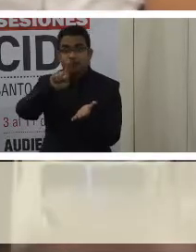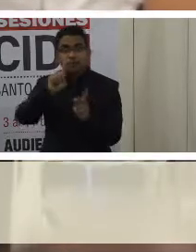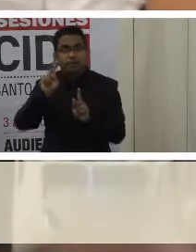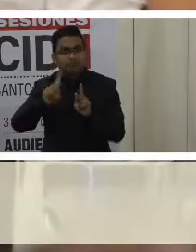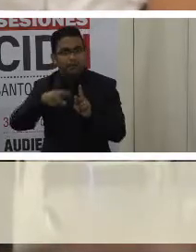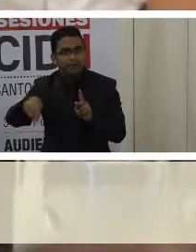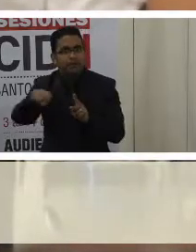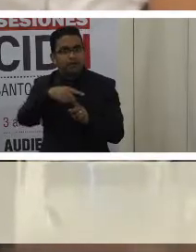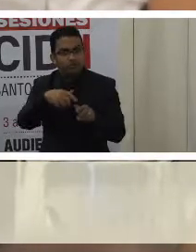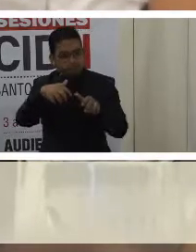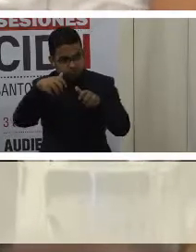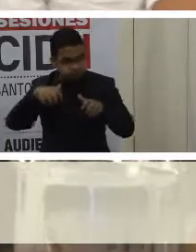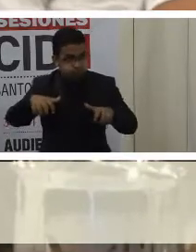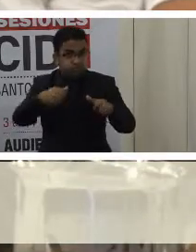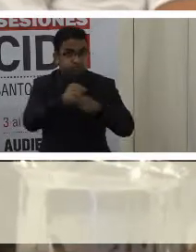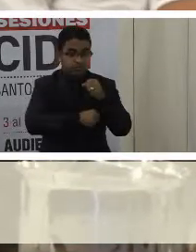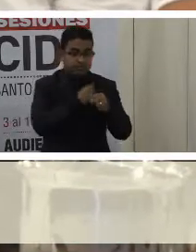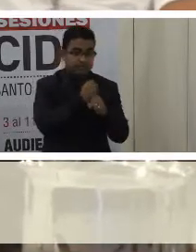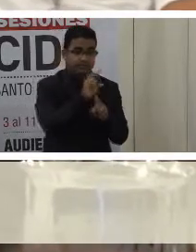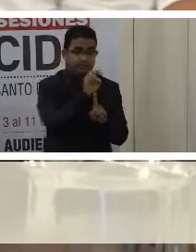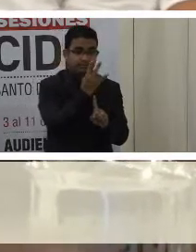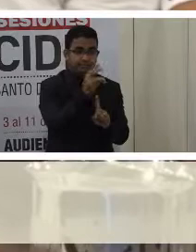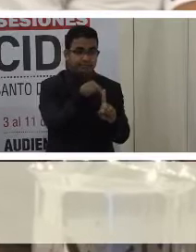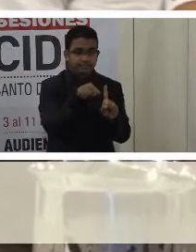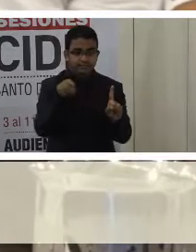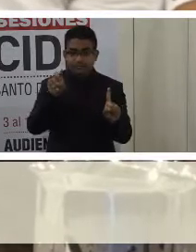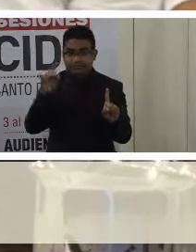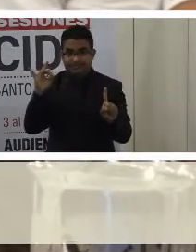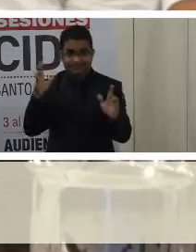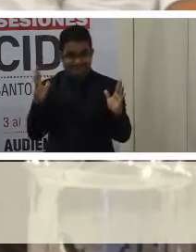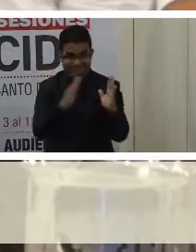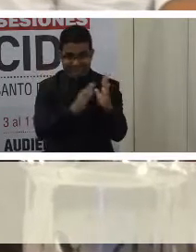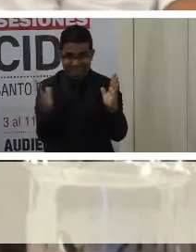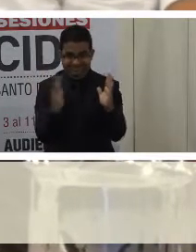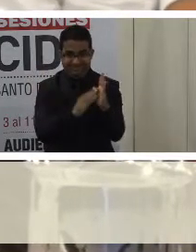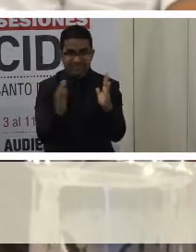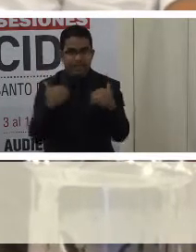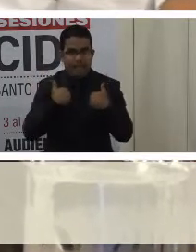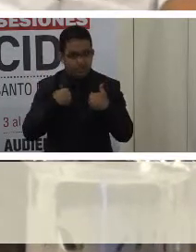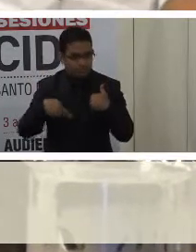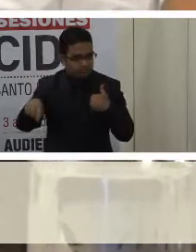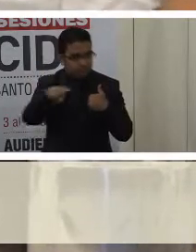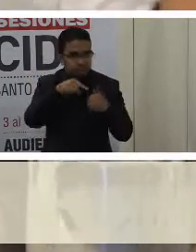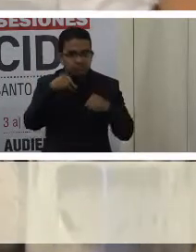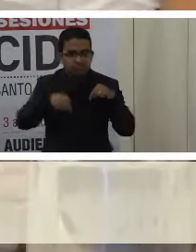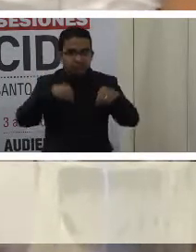que entre 2017 y 2018 poseen la enfermedad de sarampión.